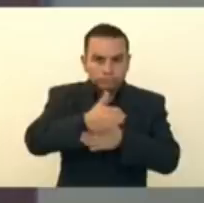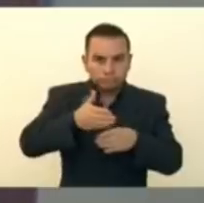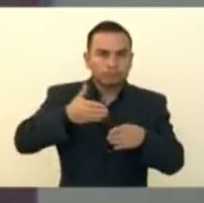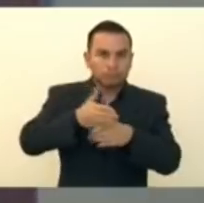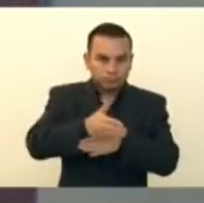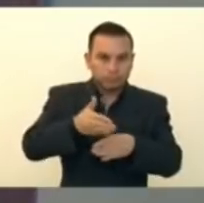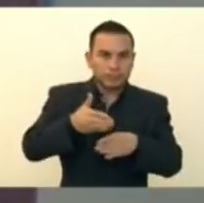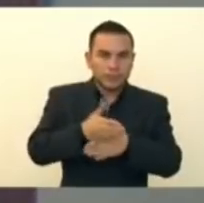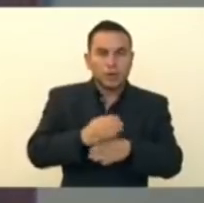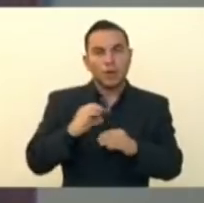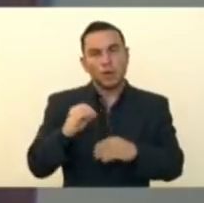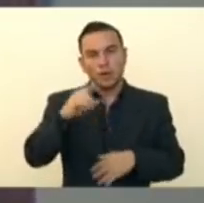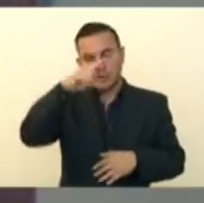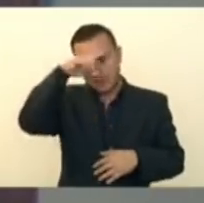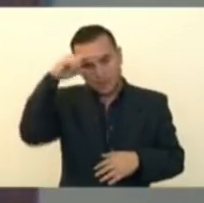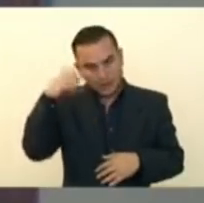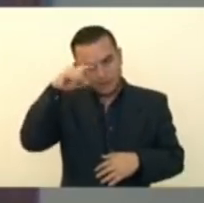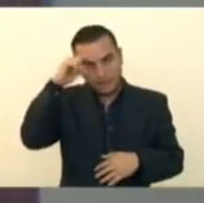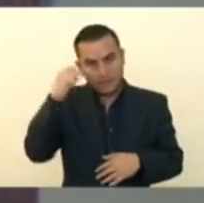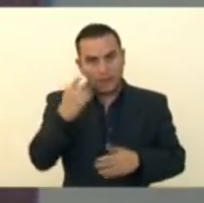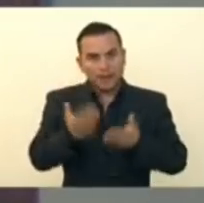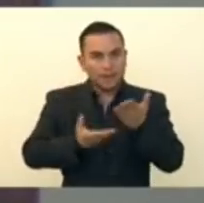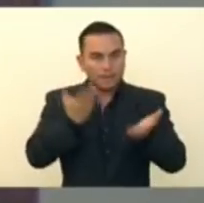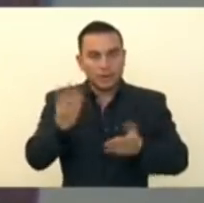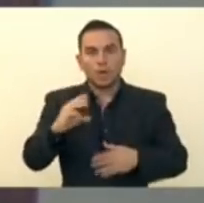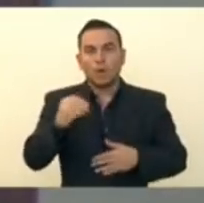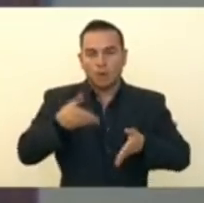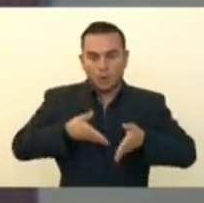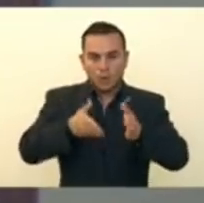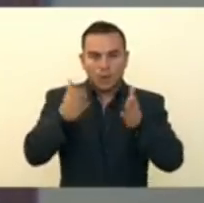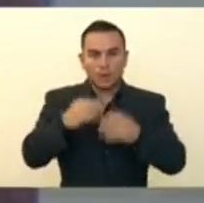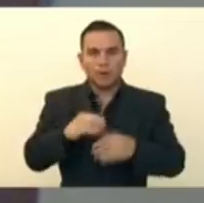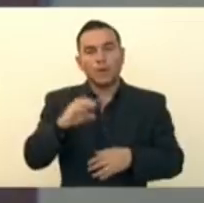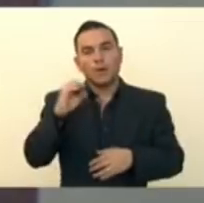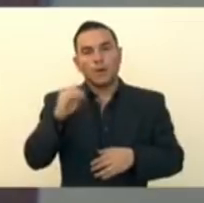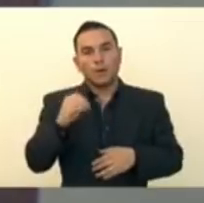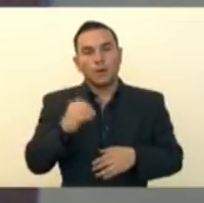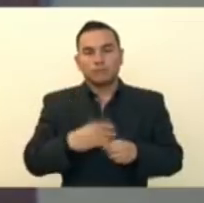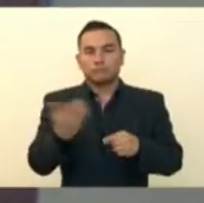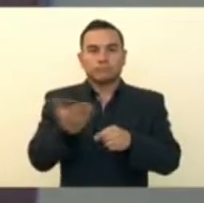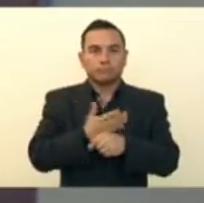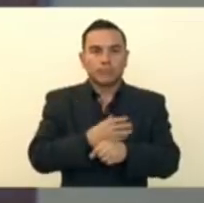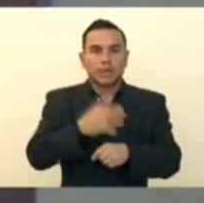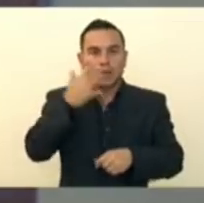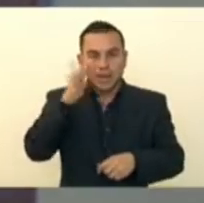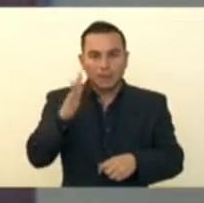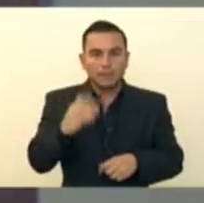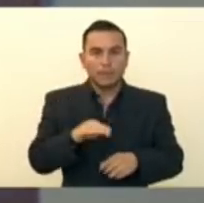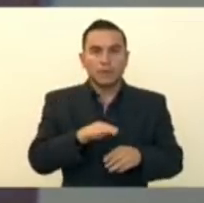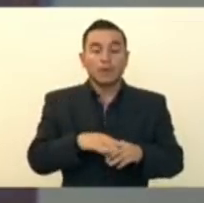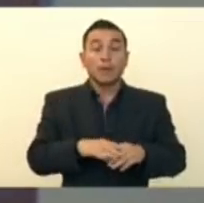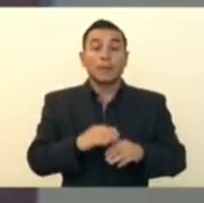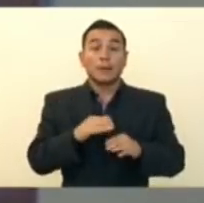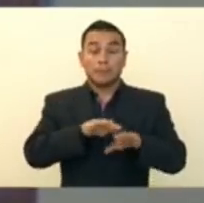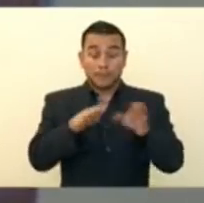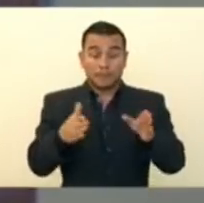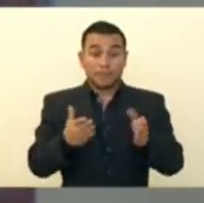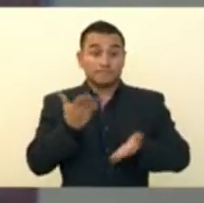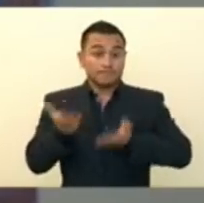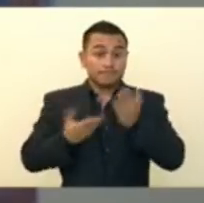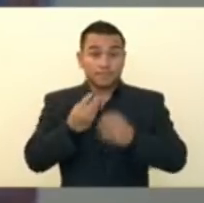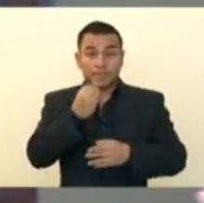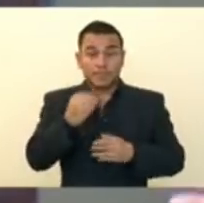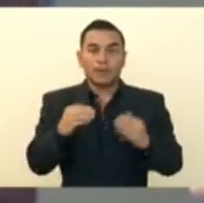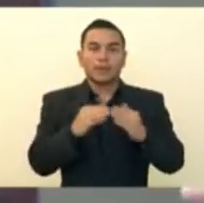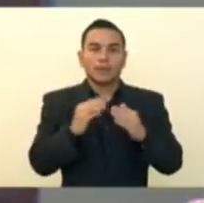la gente que trabaja en los mercados o en la calle o que son despidos de sus trabajos, meseros, artistas, etcétera,